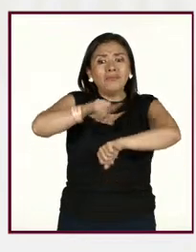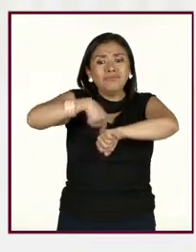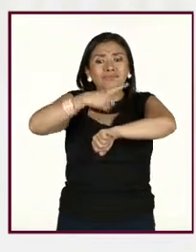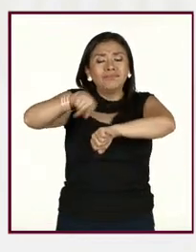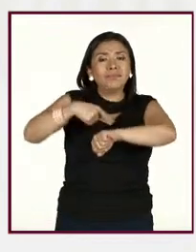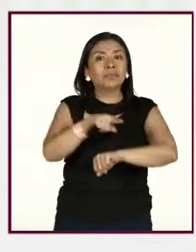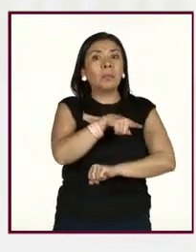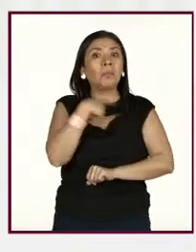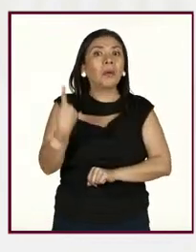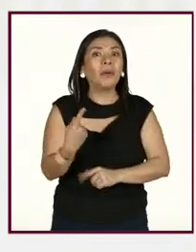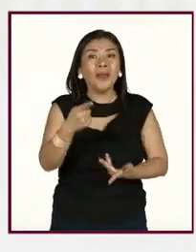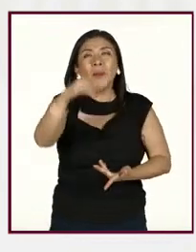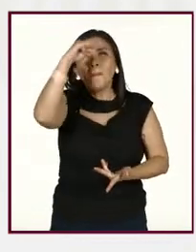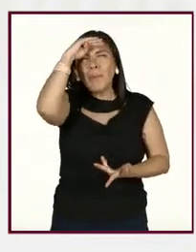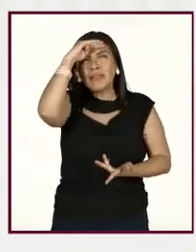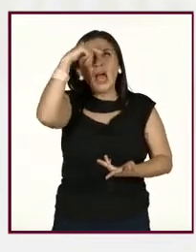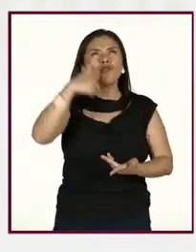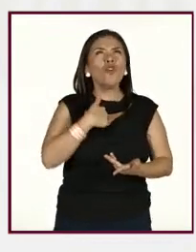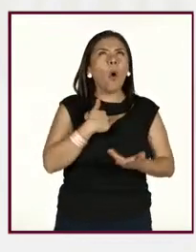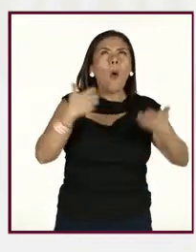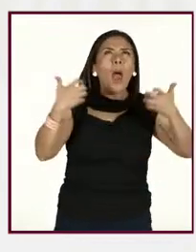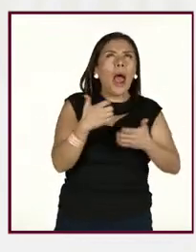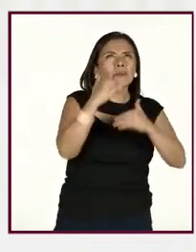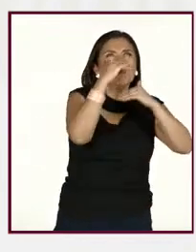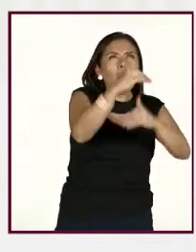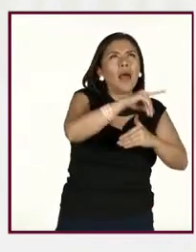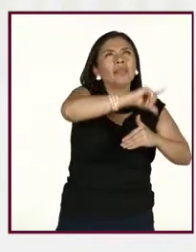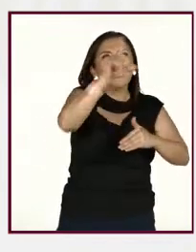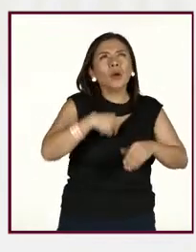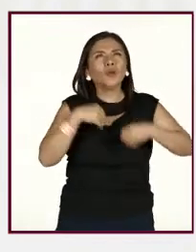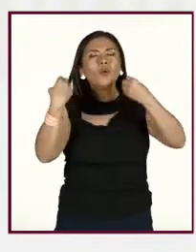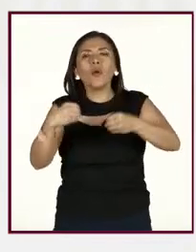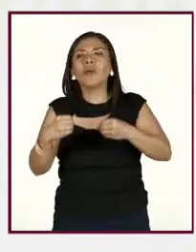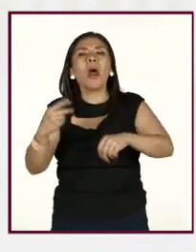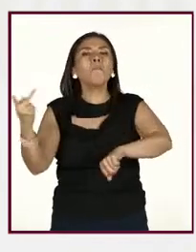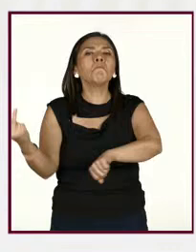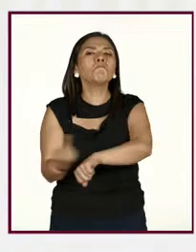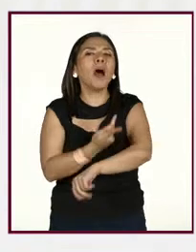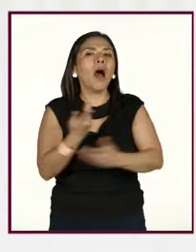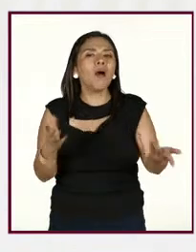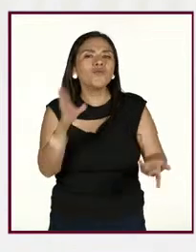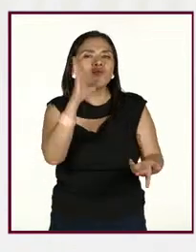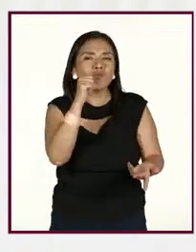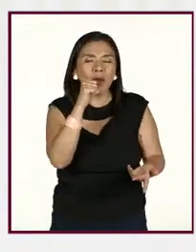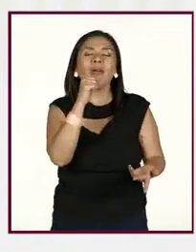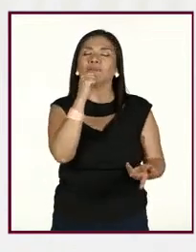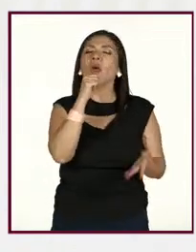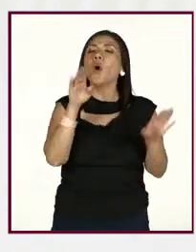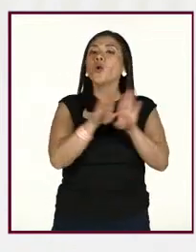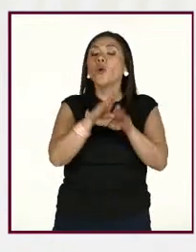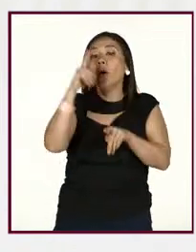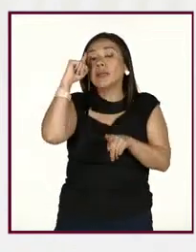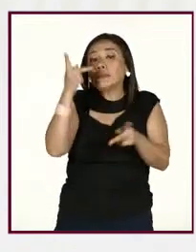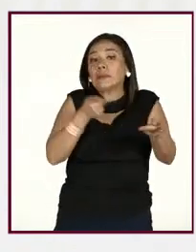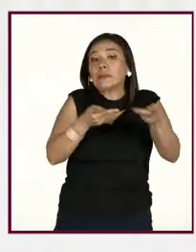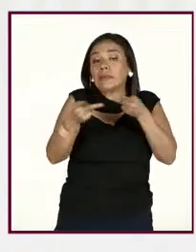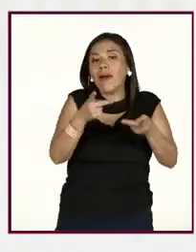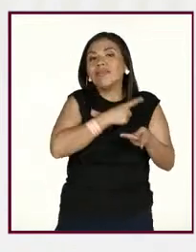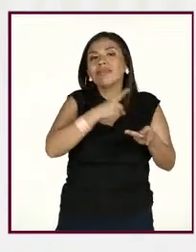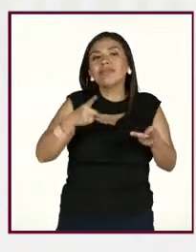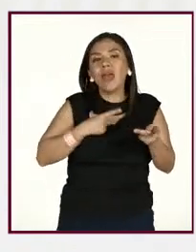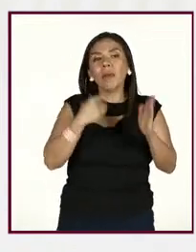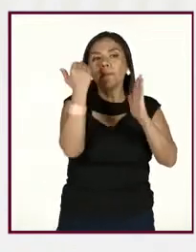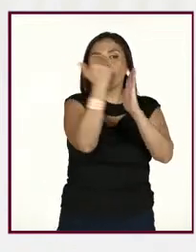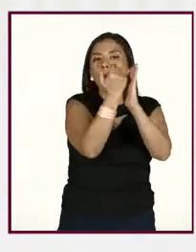o sea, lo que teníamos planado, a veces no terminamos de hacer lo que queríamos hacer. Entonces una forma de manejar nuestro tiempo es hacer una rutina, ¿no?